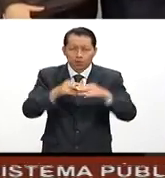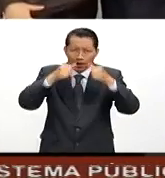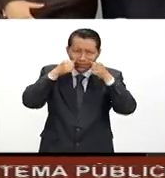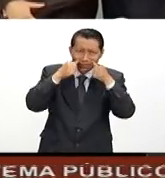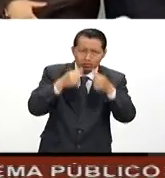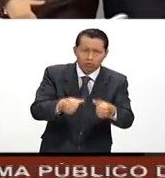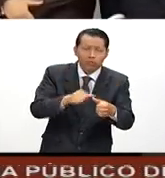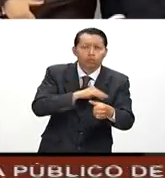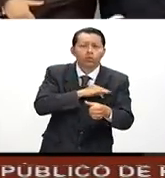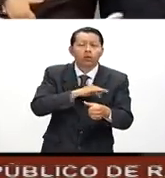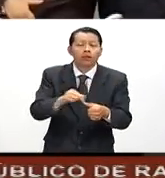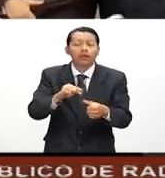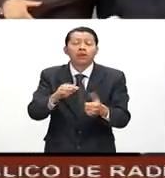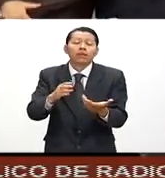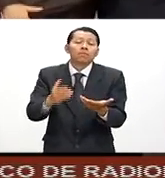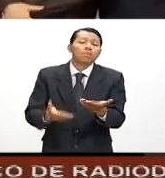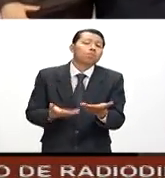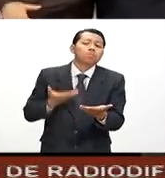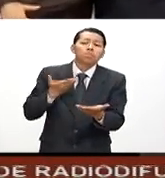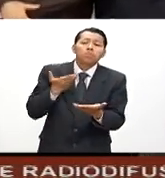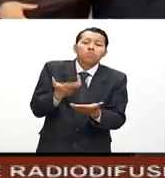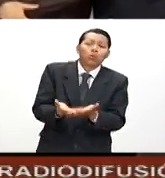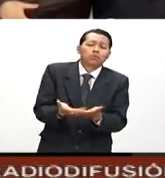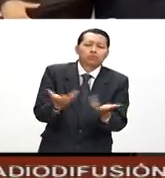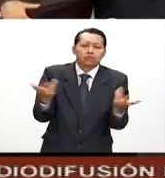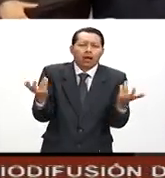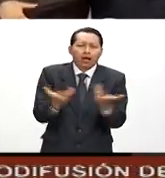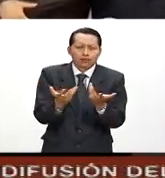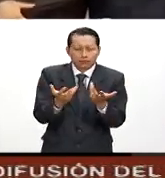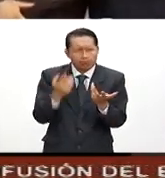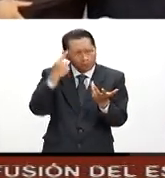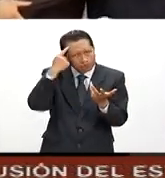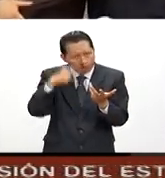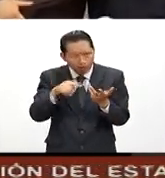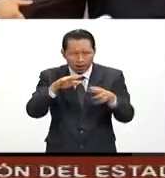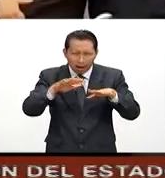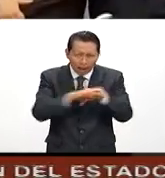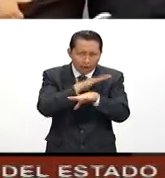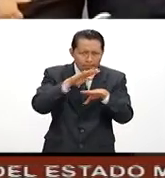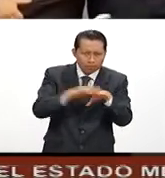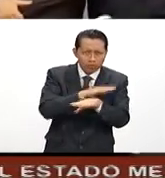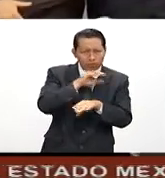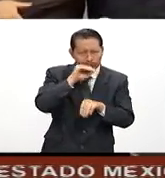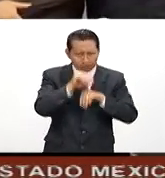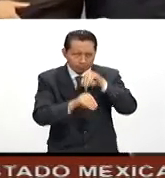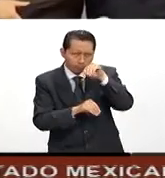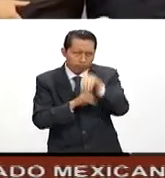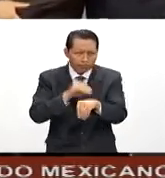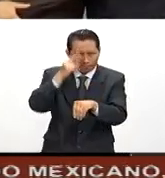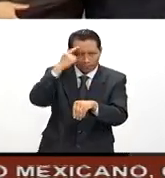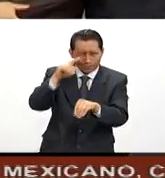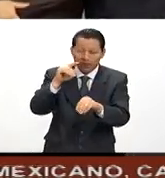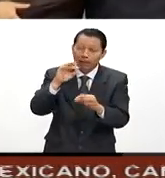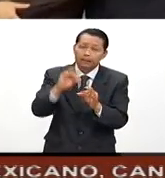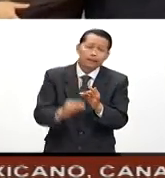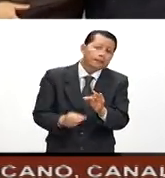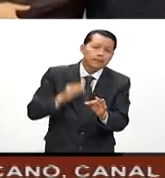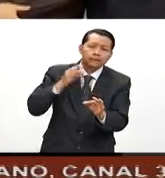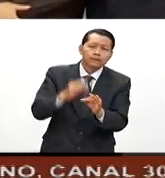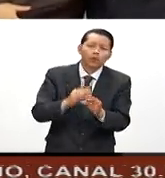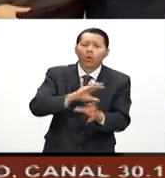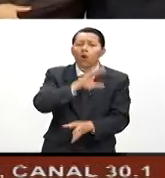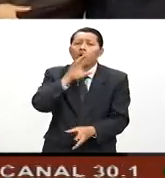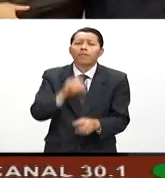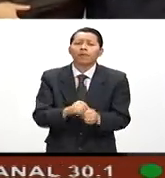una iniciativa que genere las modificaciones que permitan la adecuada implementación de